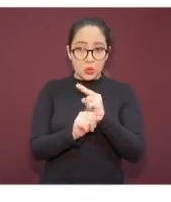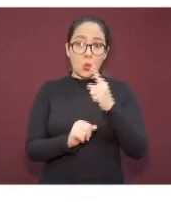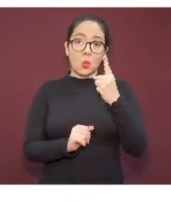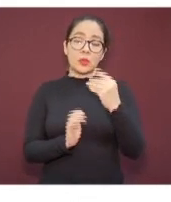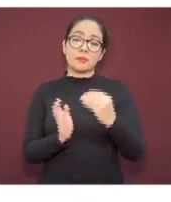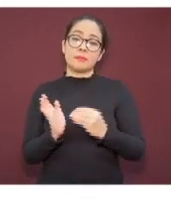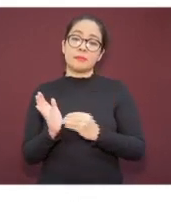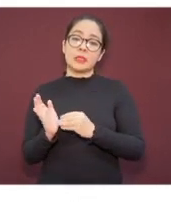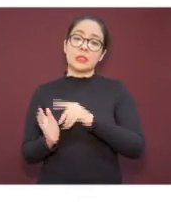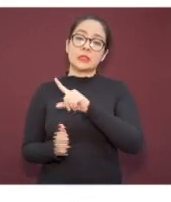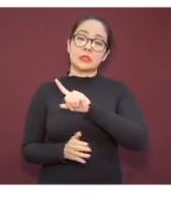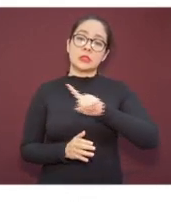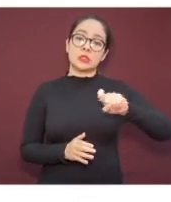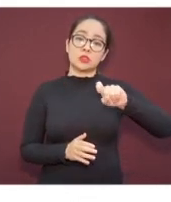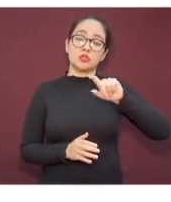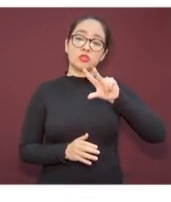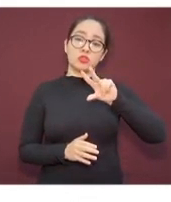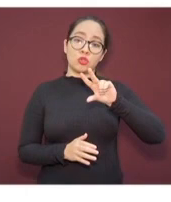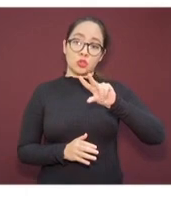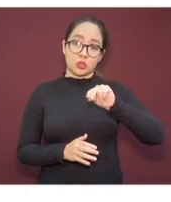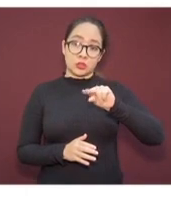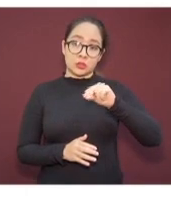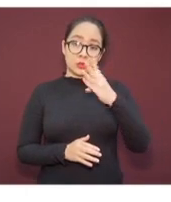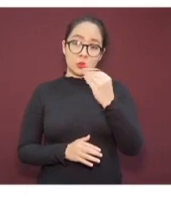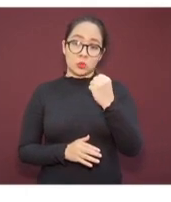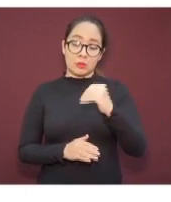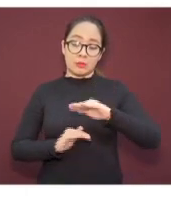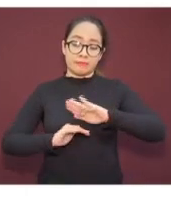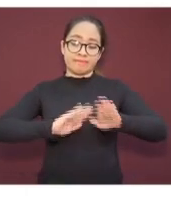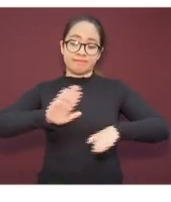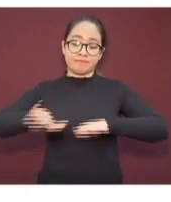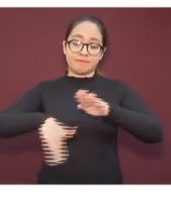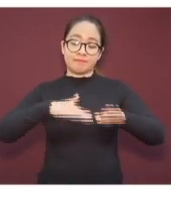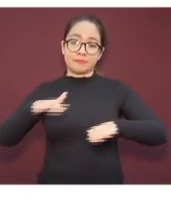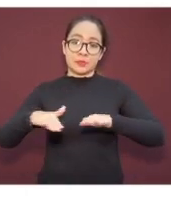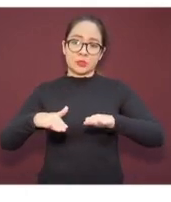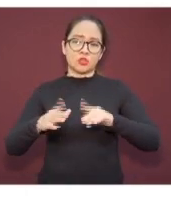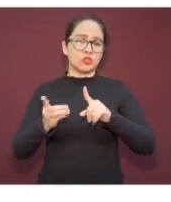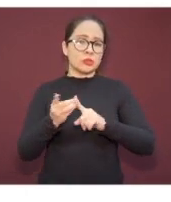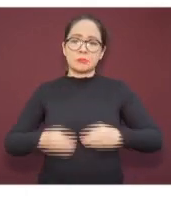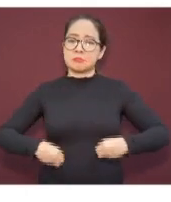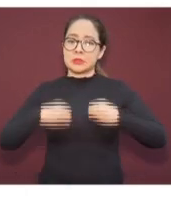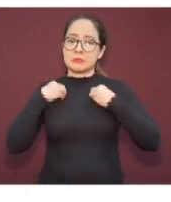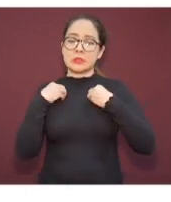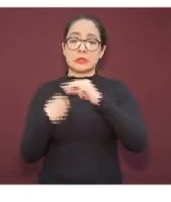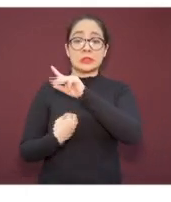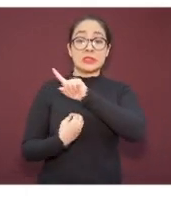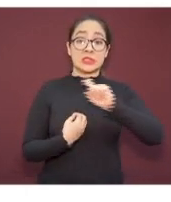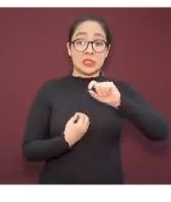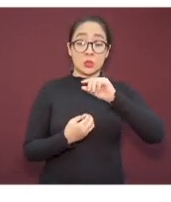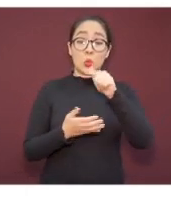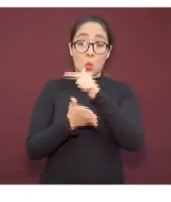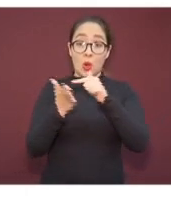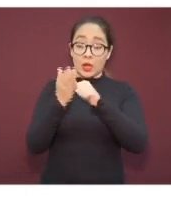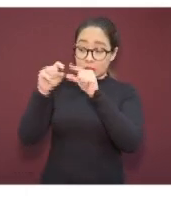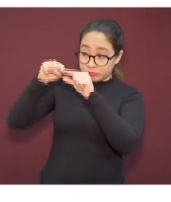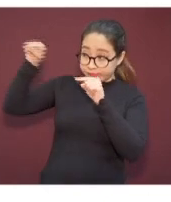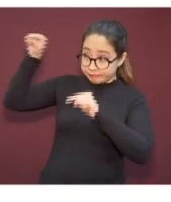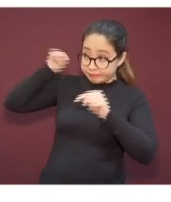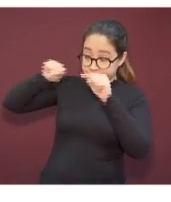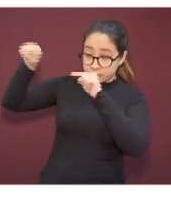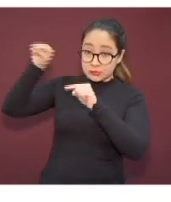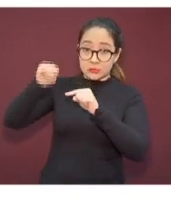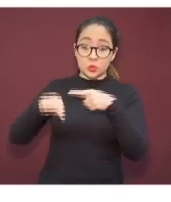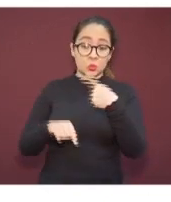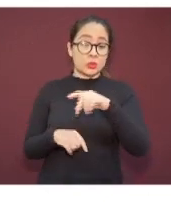,189 han fallecido residentes de 100 municipios del estado. El 67% ocurrieron